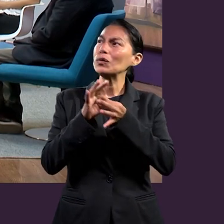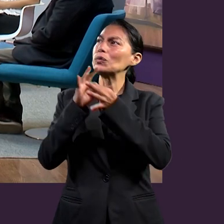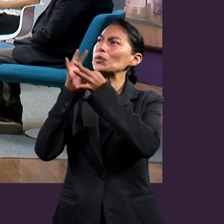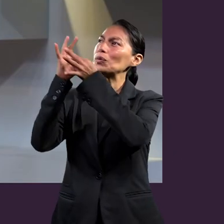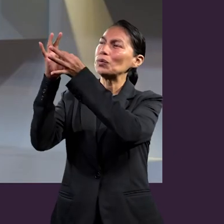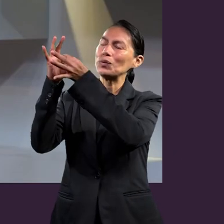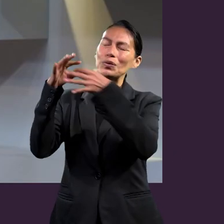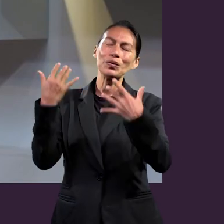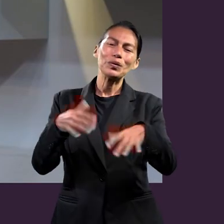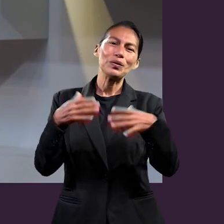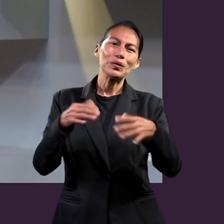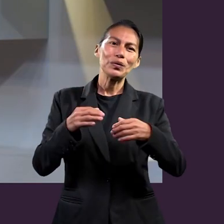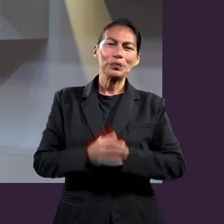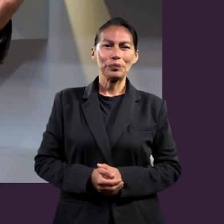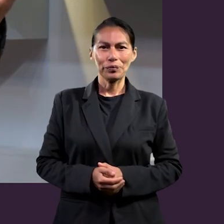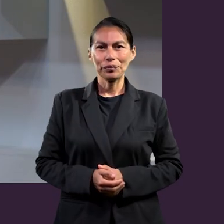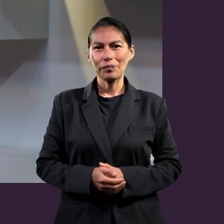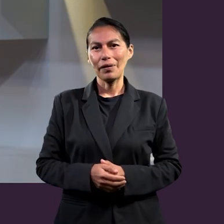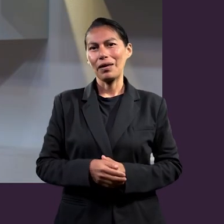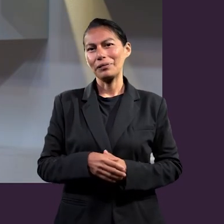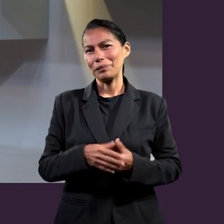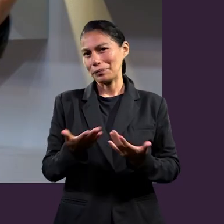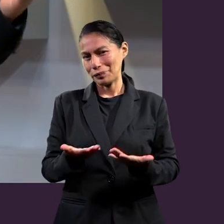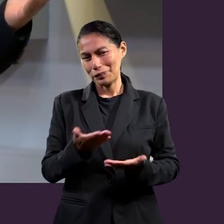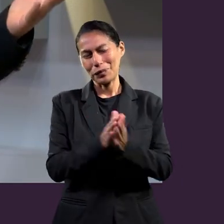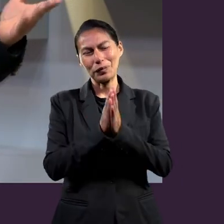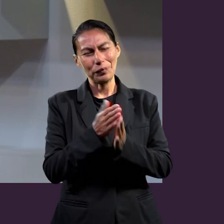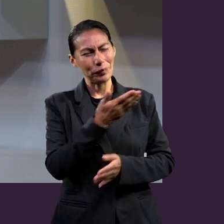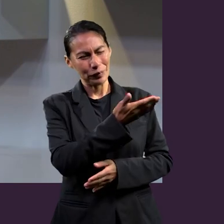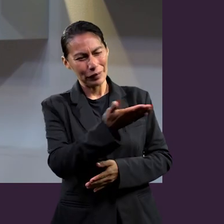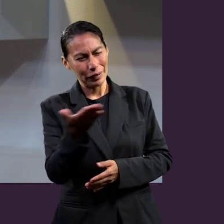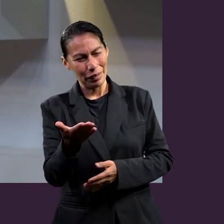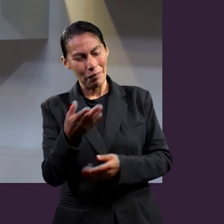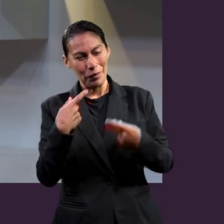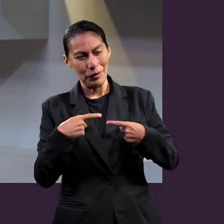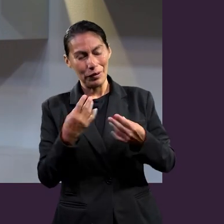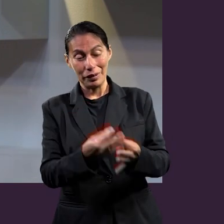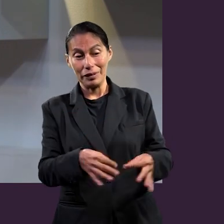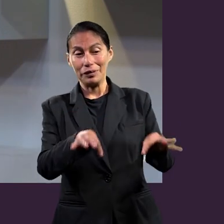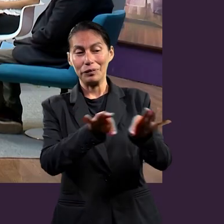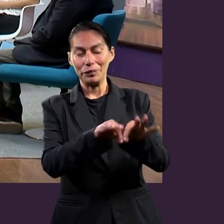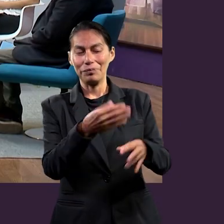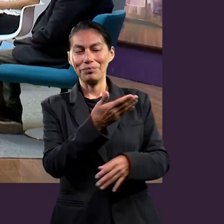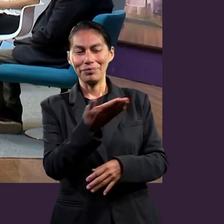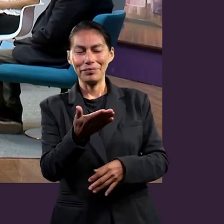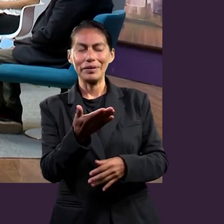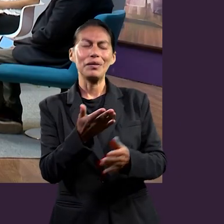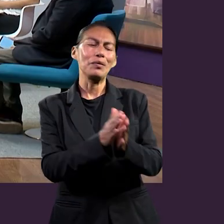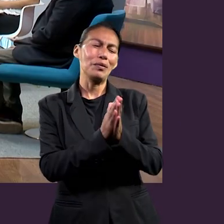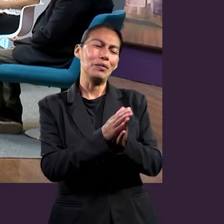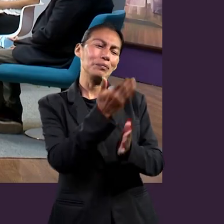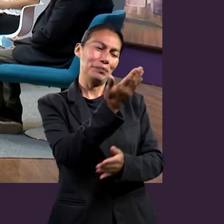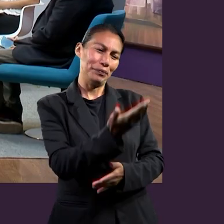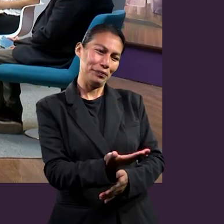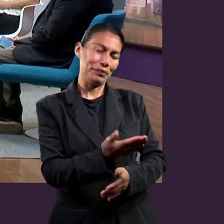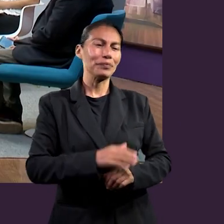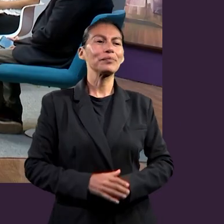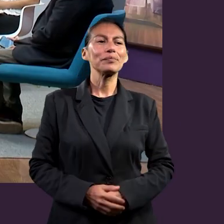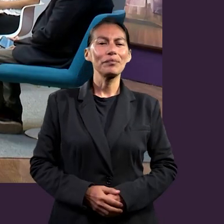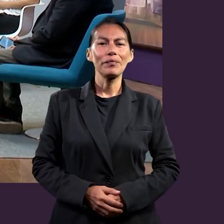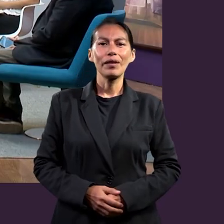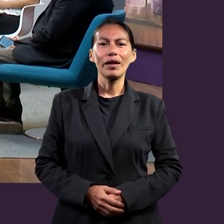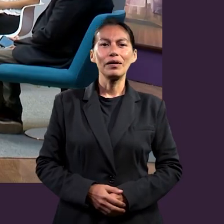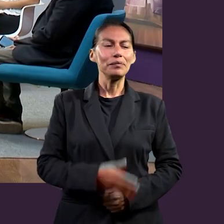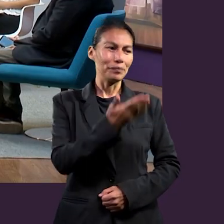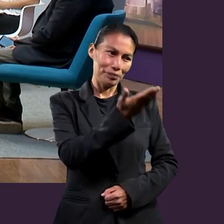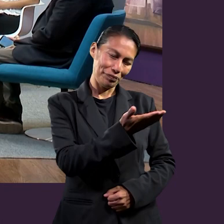Cruz. Es para mí también un privilegio presentar o pedirles, por favor, que se presenten a tan distinguidas personalidades que me acompañan